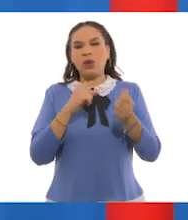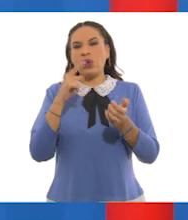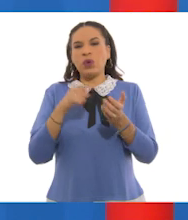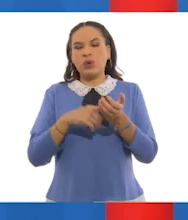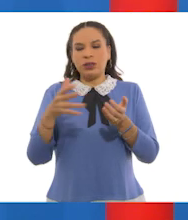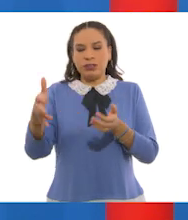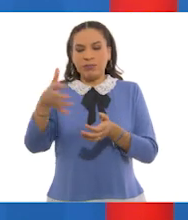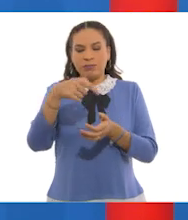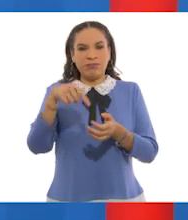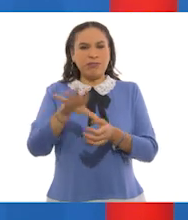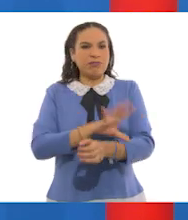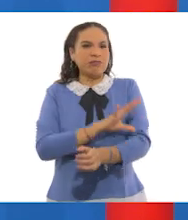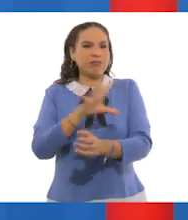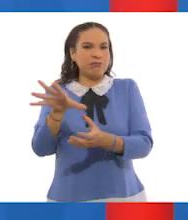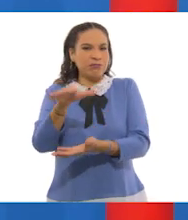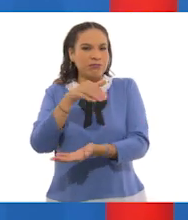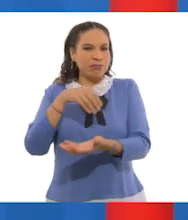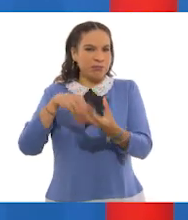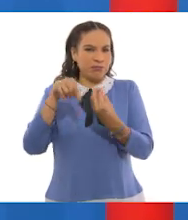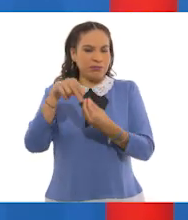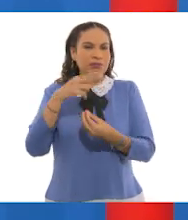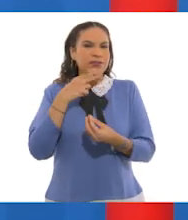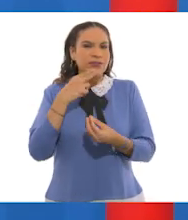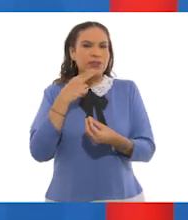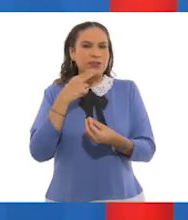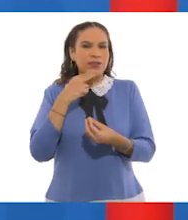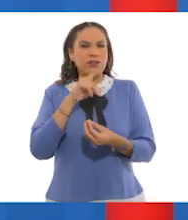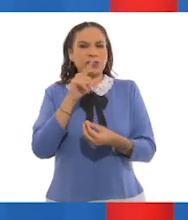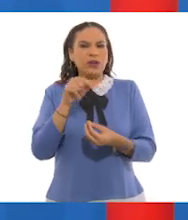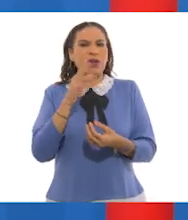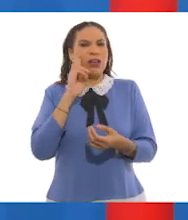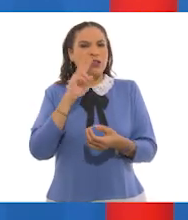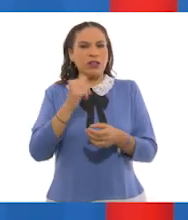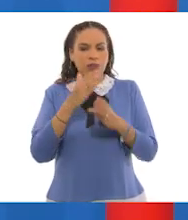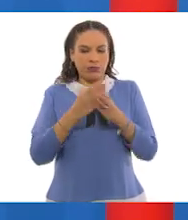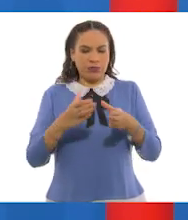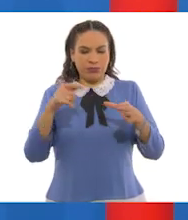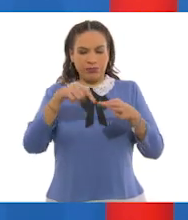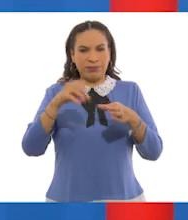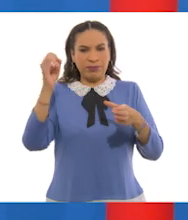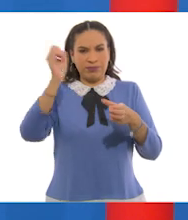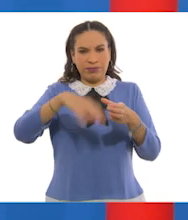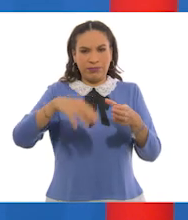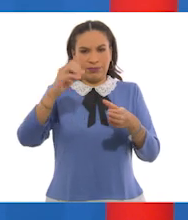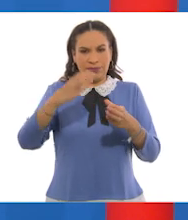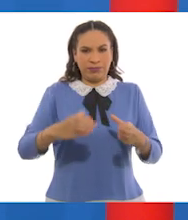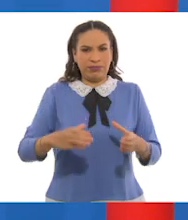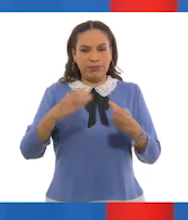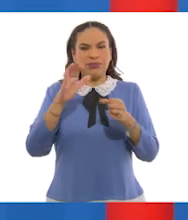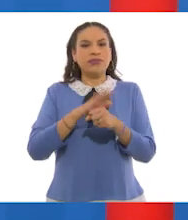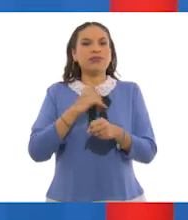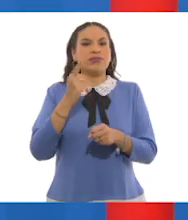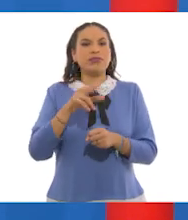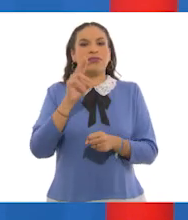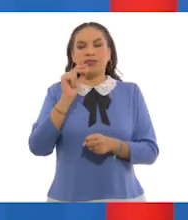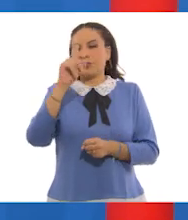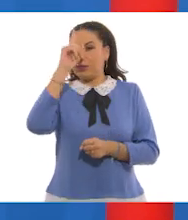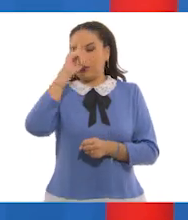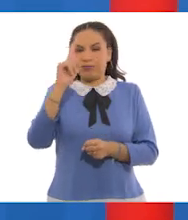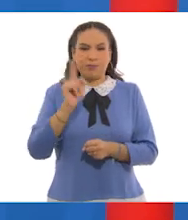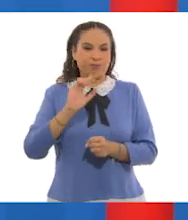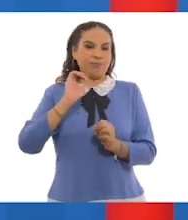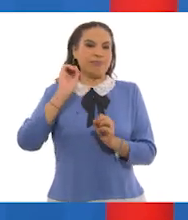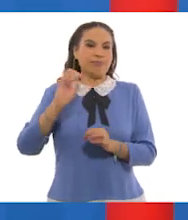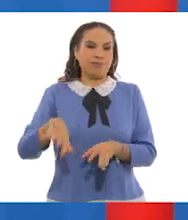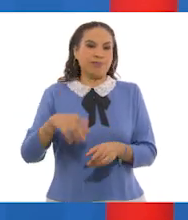recolectan las pilas, las que ya son usadas, y hay de hecho hasta contenedores donde se pueden depositar, porque no es recomendable